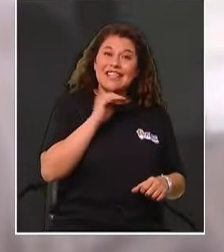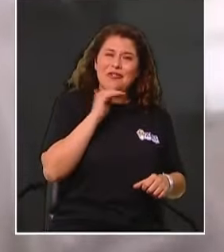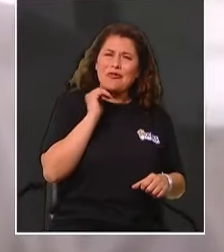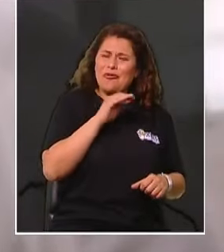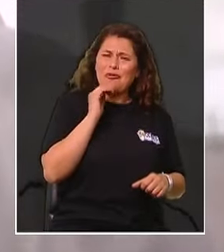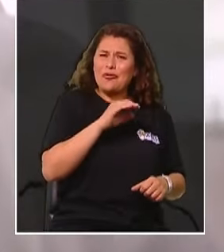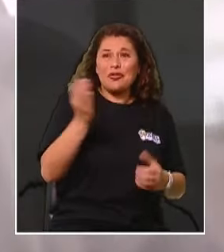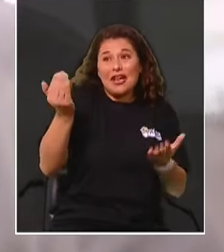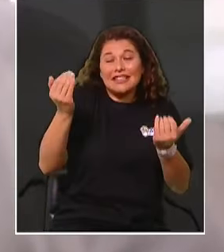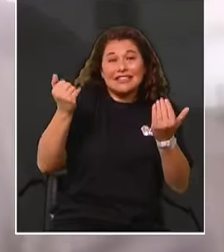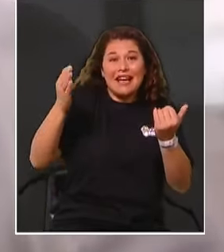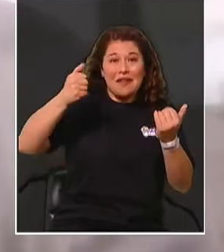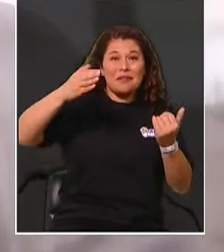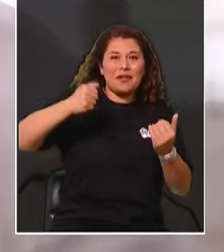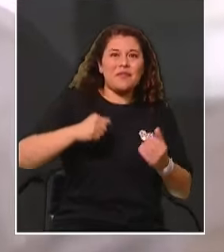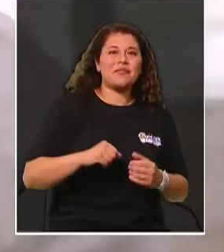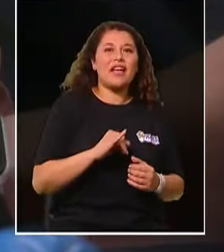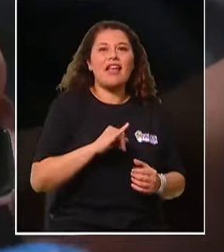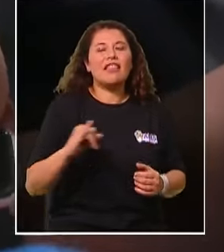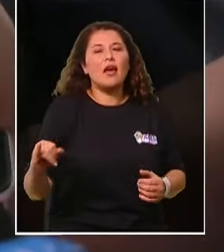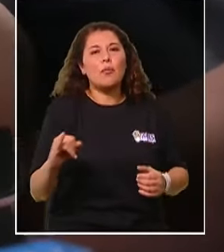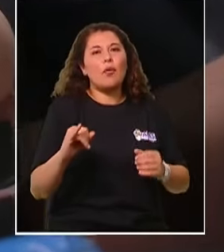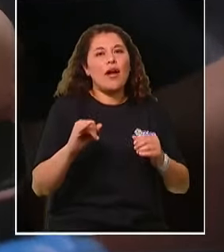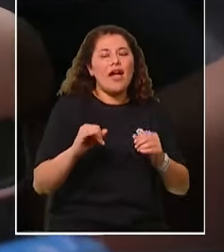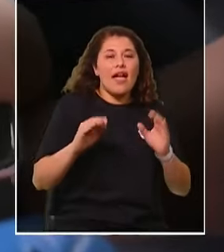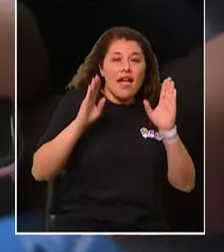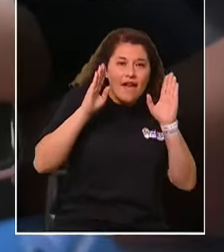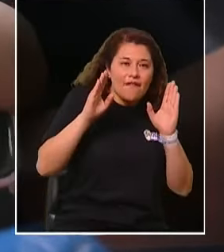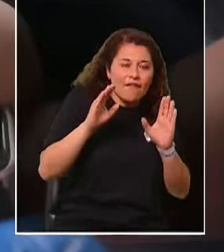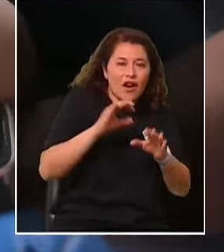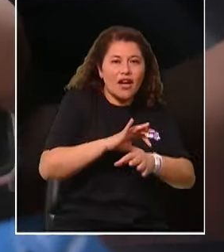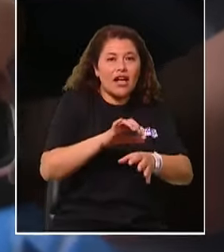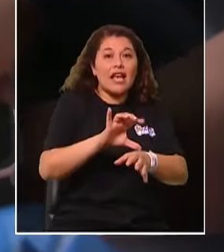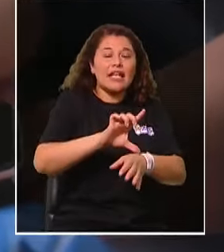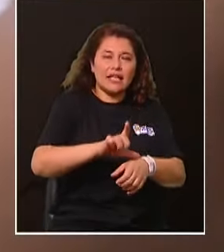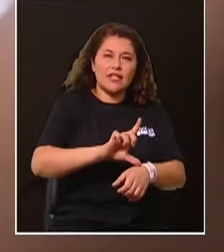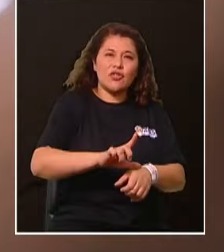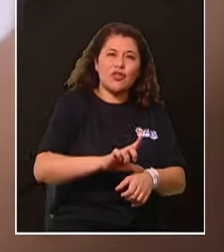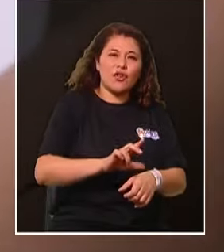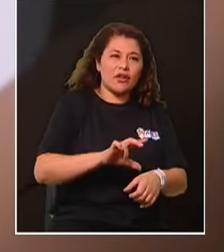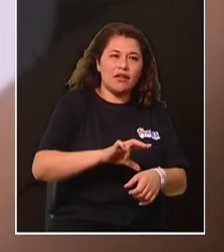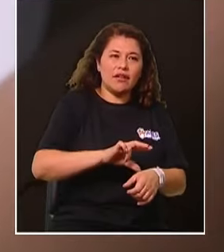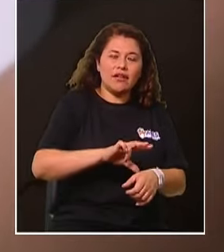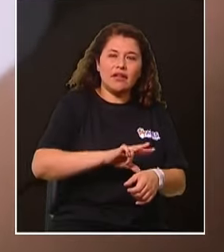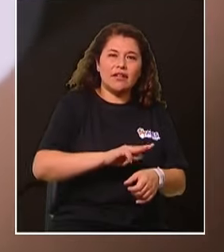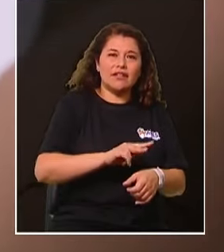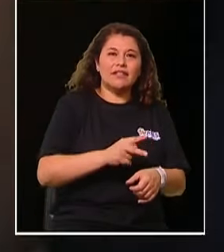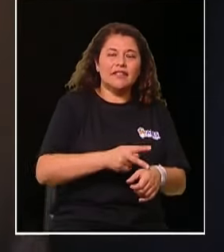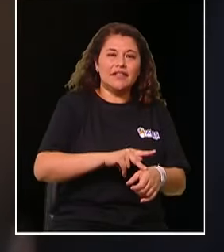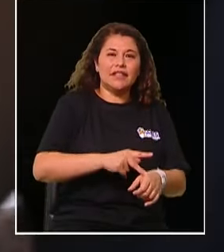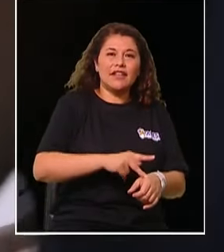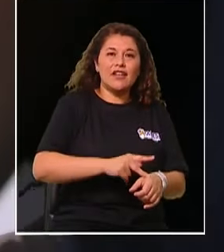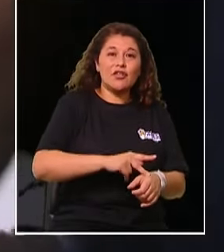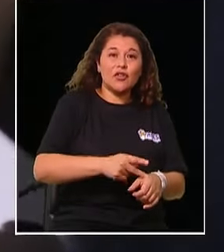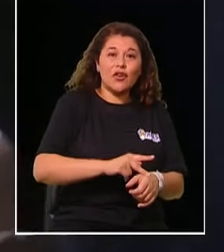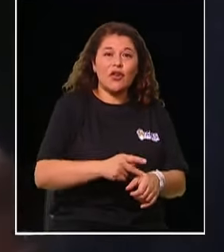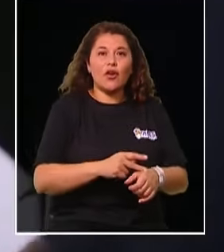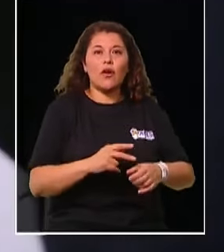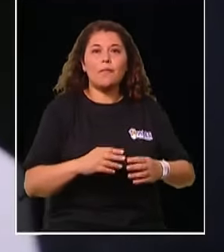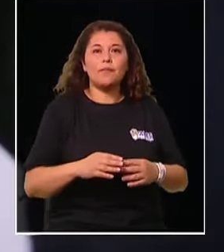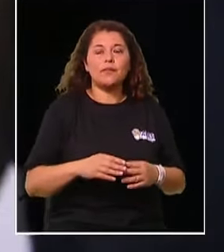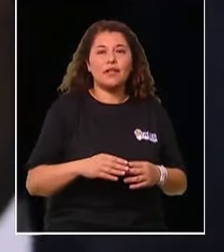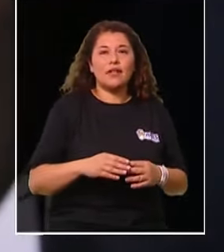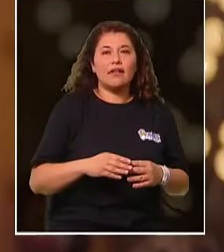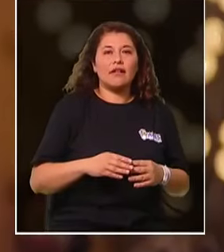con el kinesiólogo que le hace la evaluación. Y me dice, tu hija necesita esta tabla bipedestal que es para